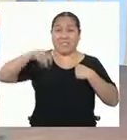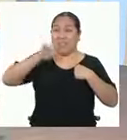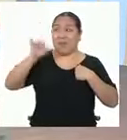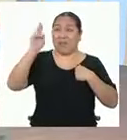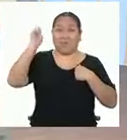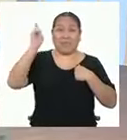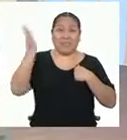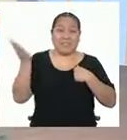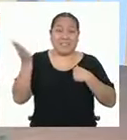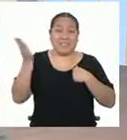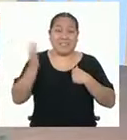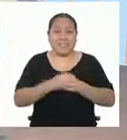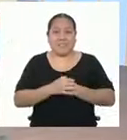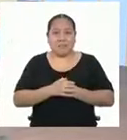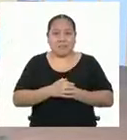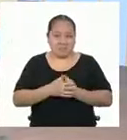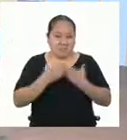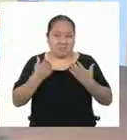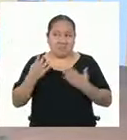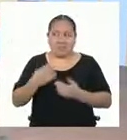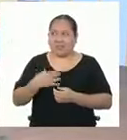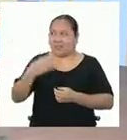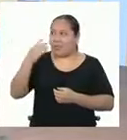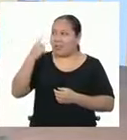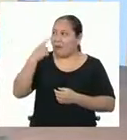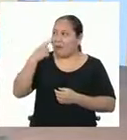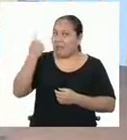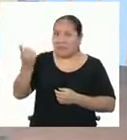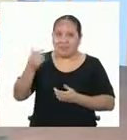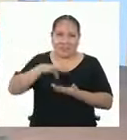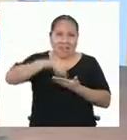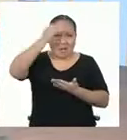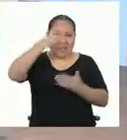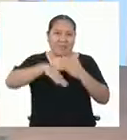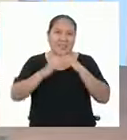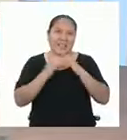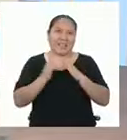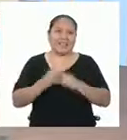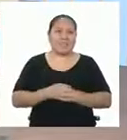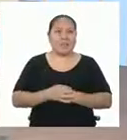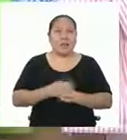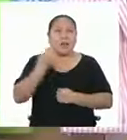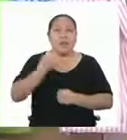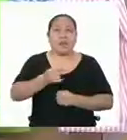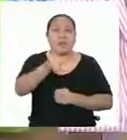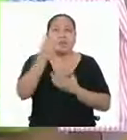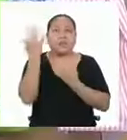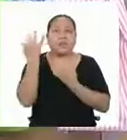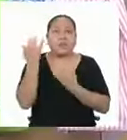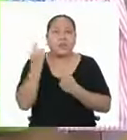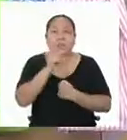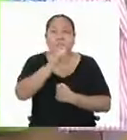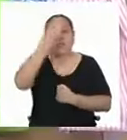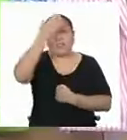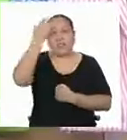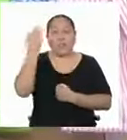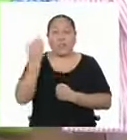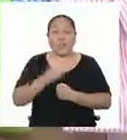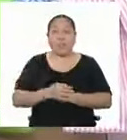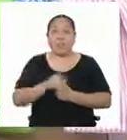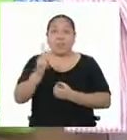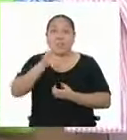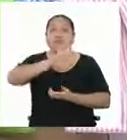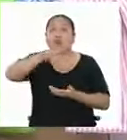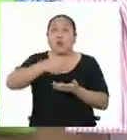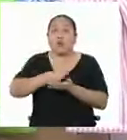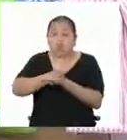profesor. Las cosas que una se entera en Aprendo en Casa. ¿Verdad? Esperen. No se olviden de poner las